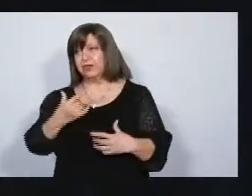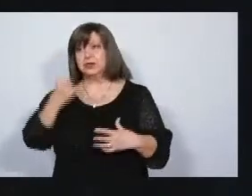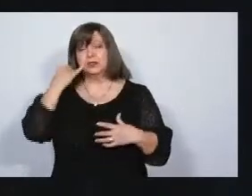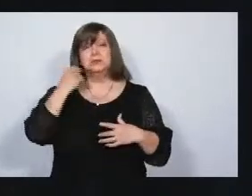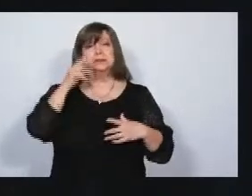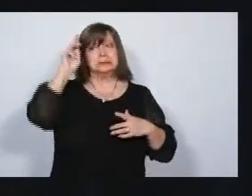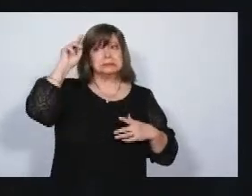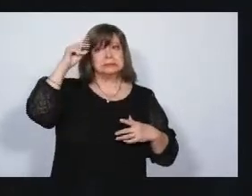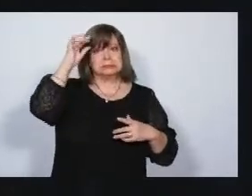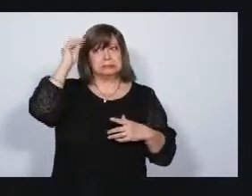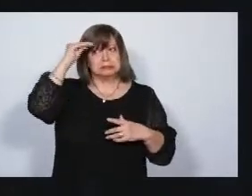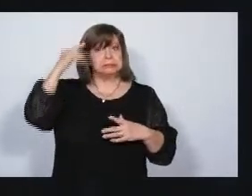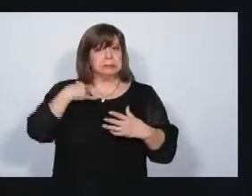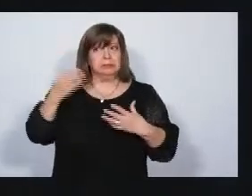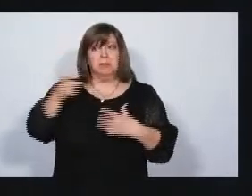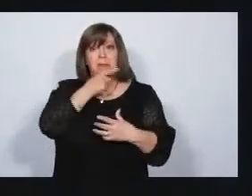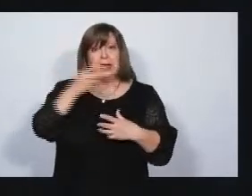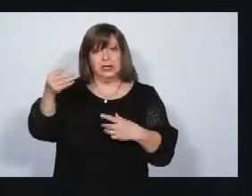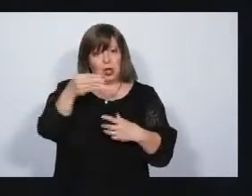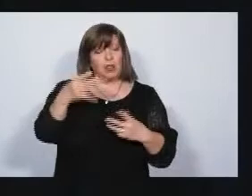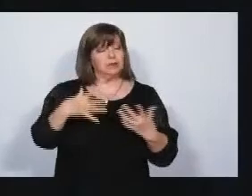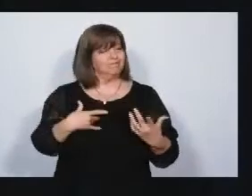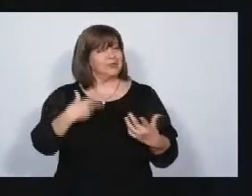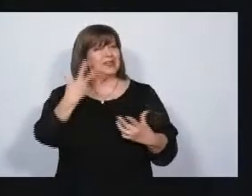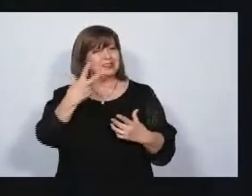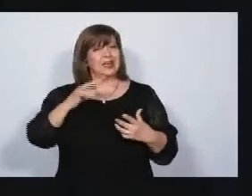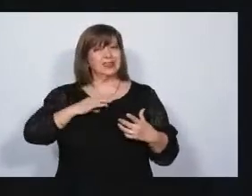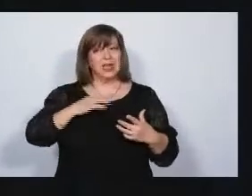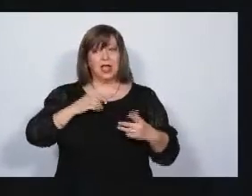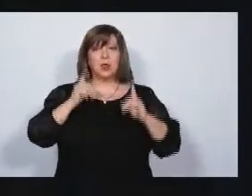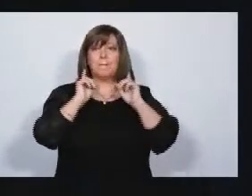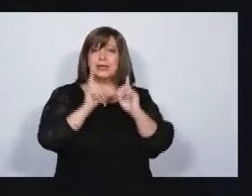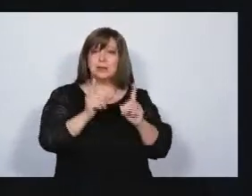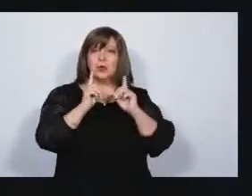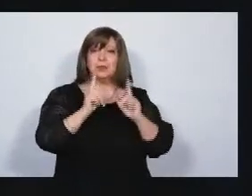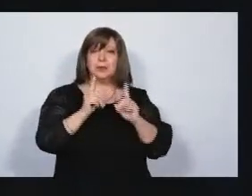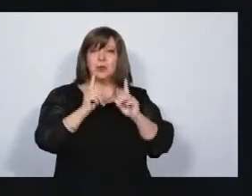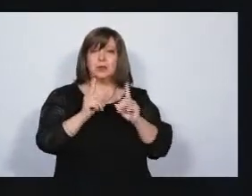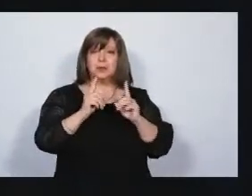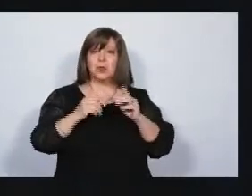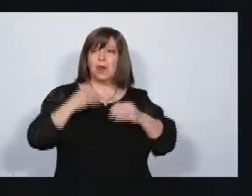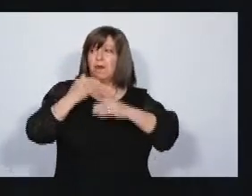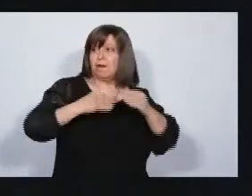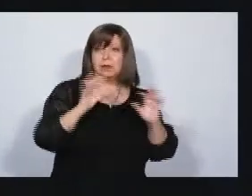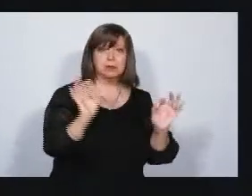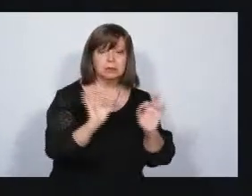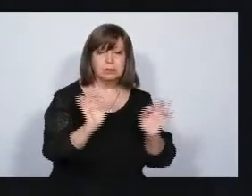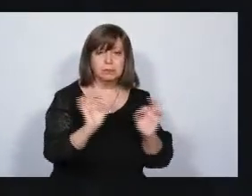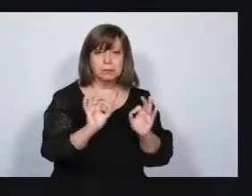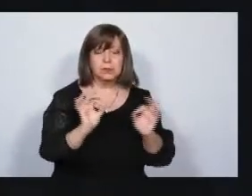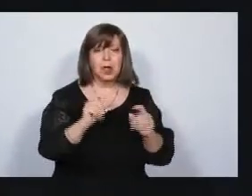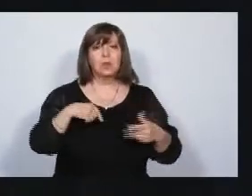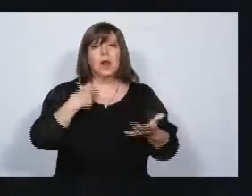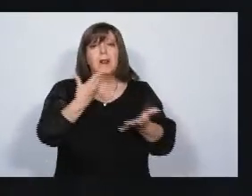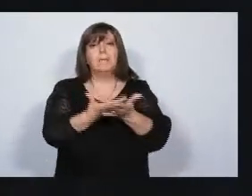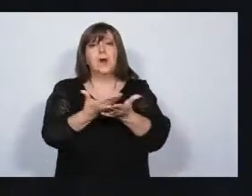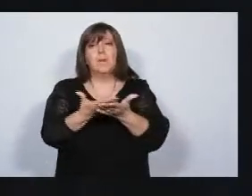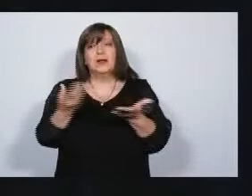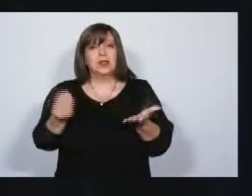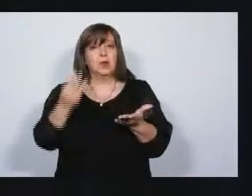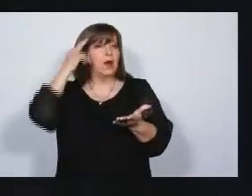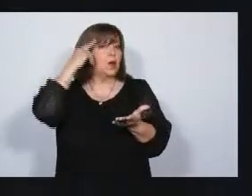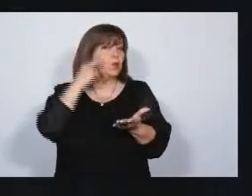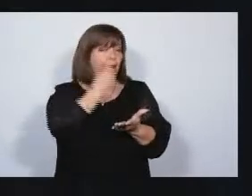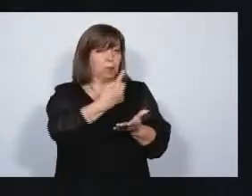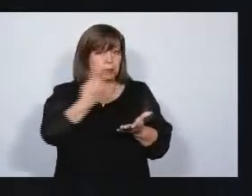de ese suceso y no se avanzó nada. Seguimos igual. Nuestra propuesta es un 9-11 que